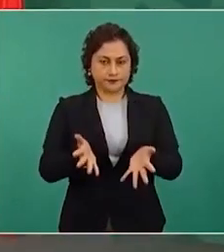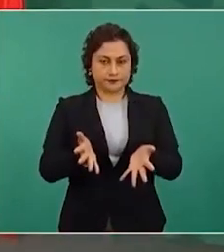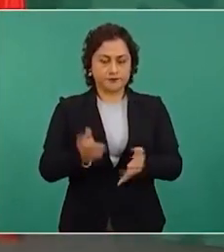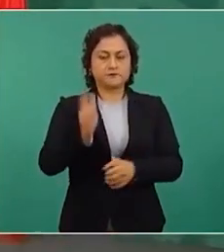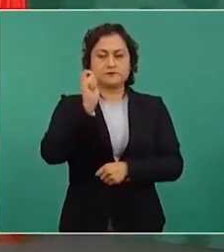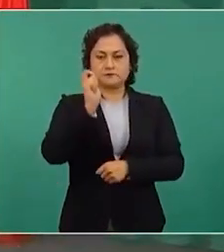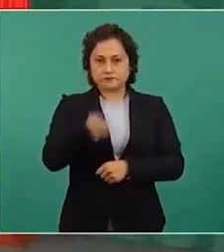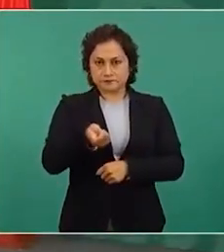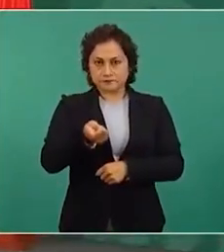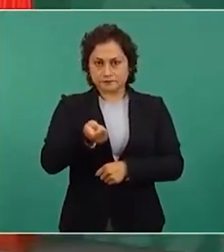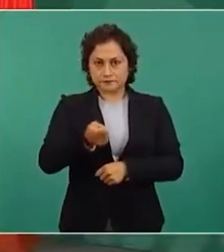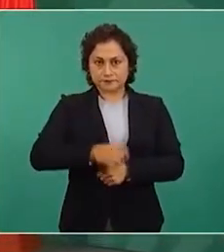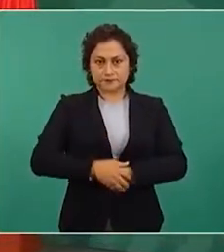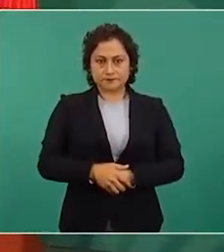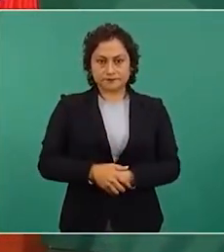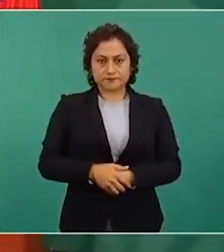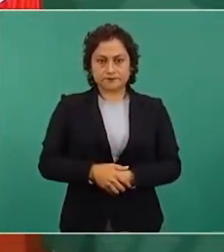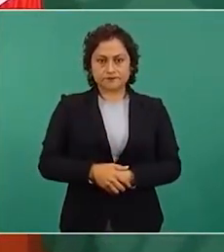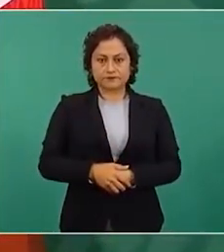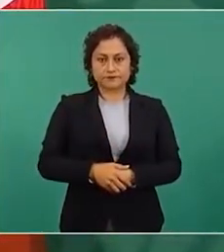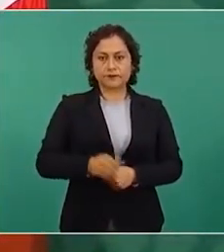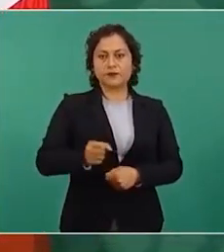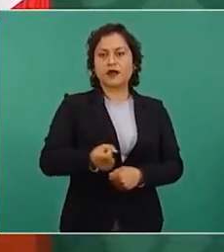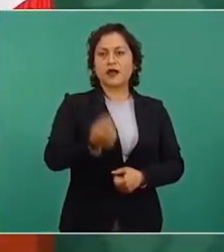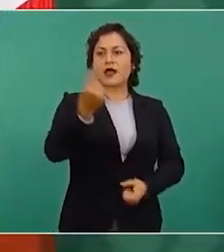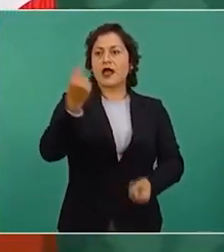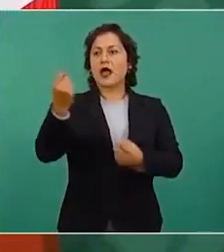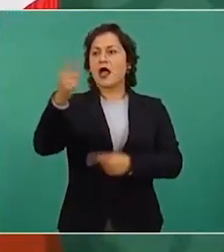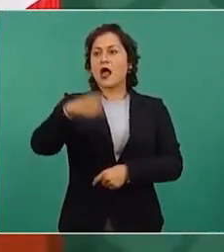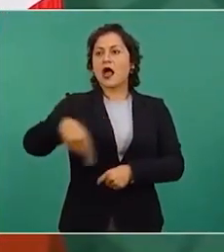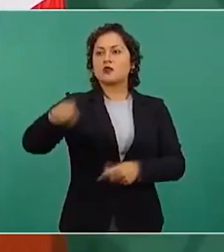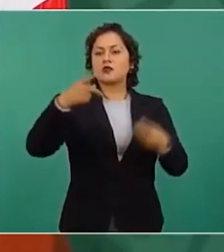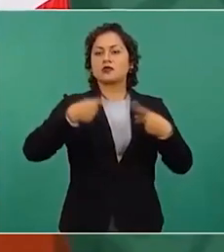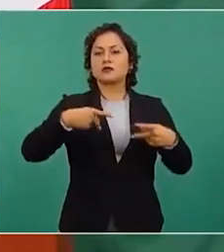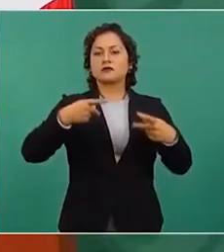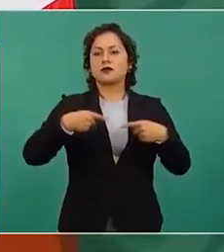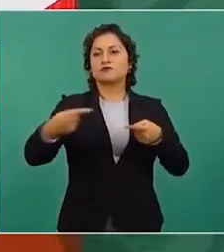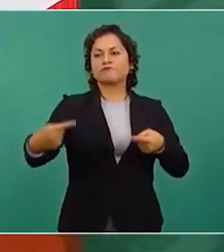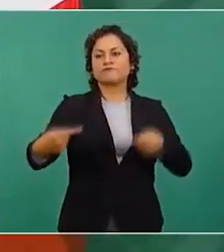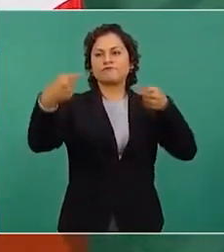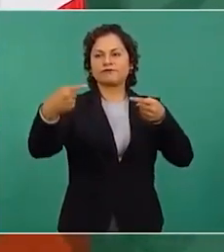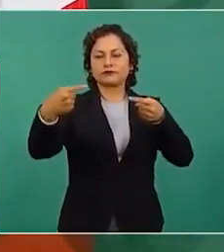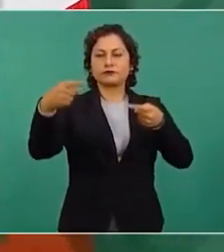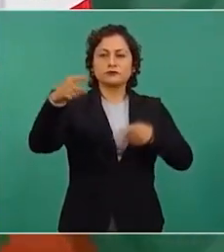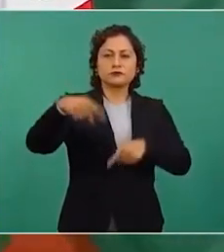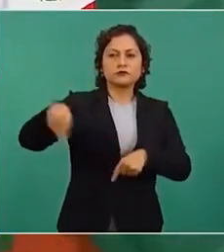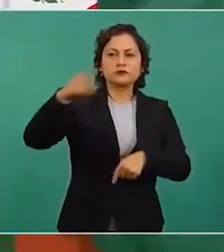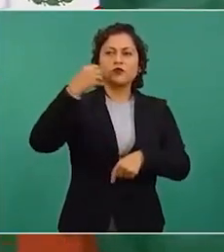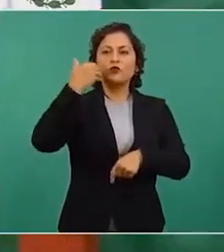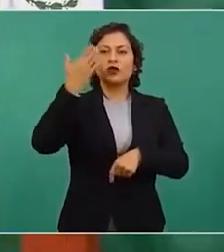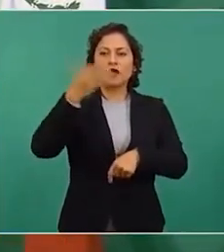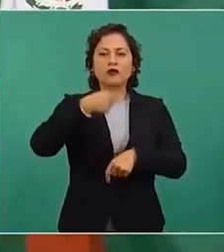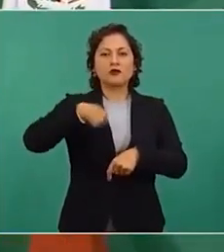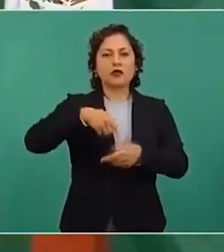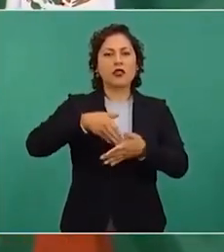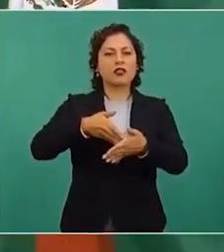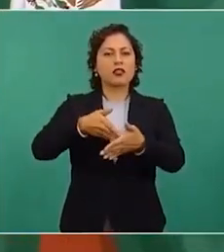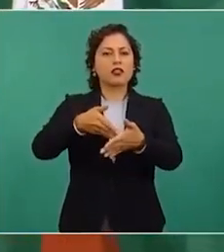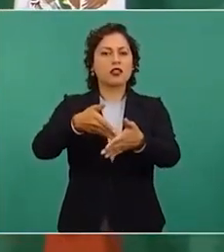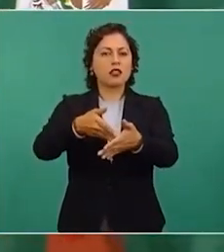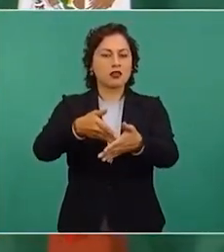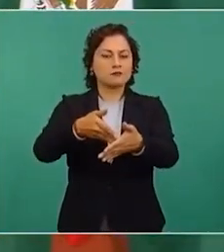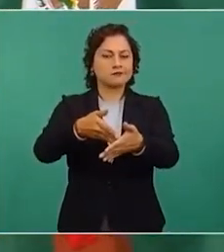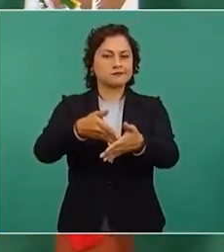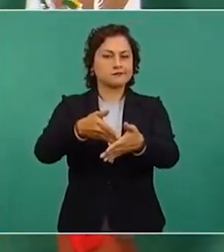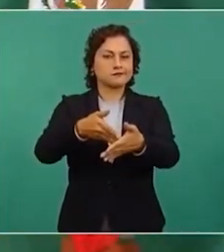nuestros adversarios que están empeñados en ponernos obstáculos no